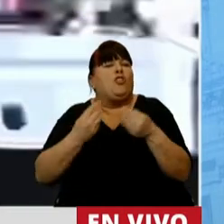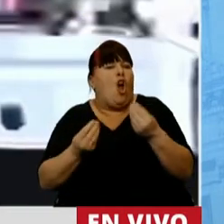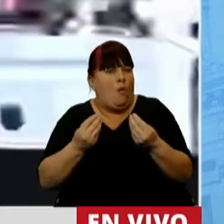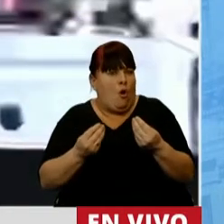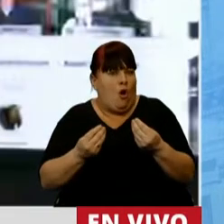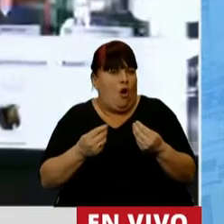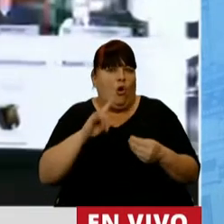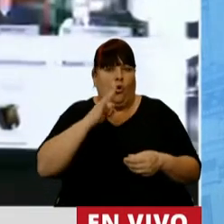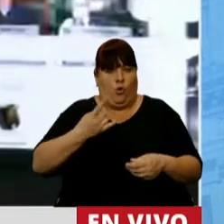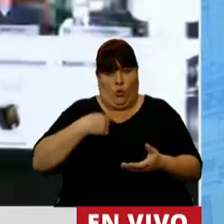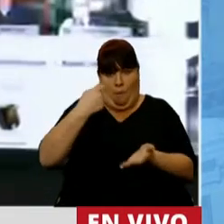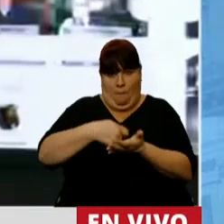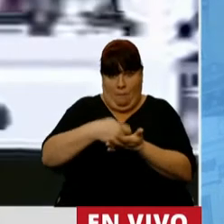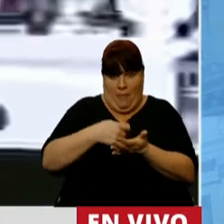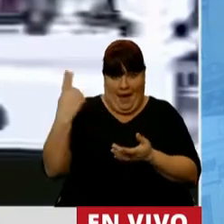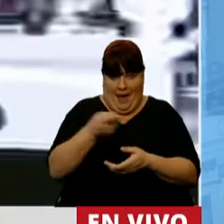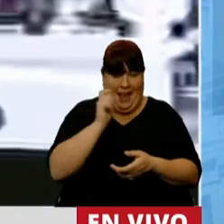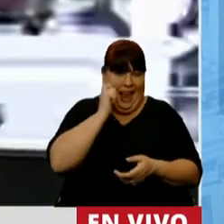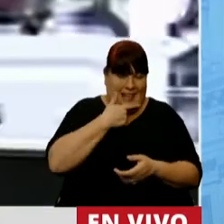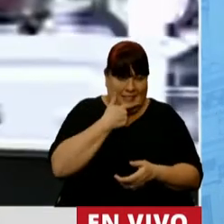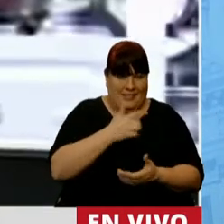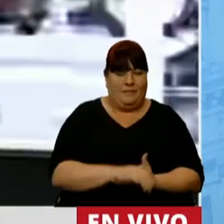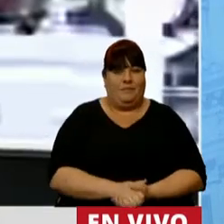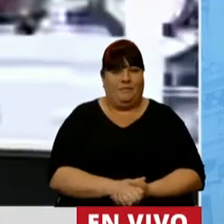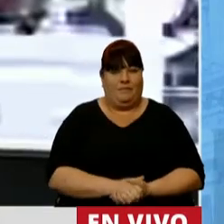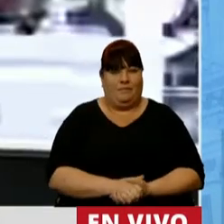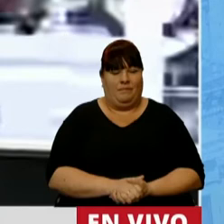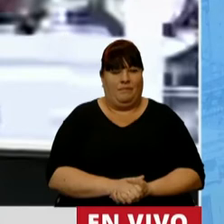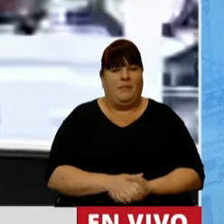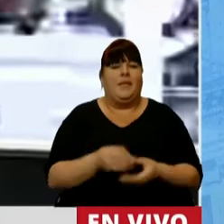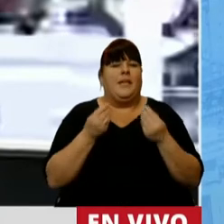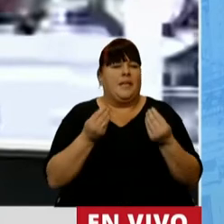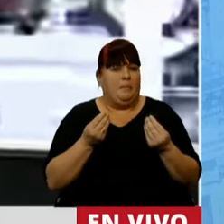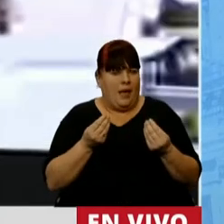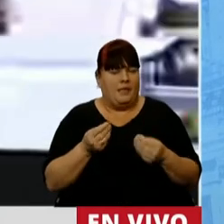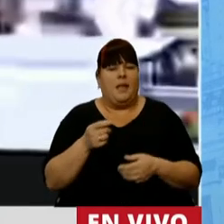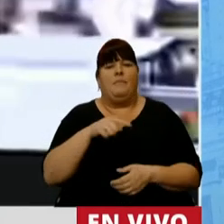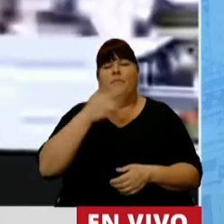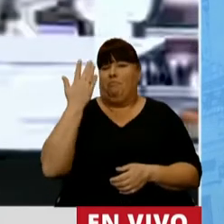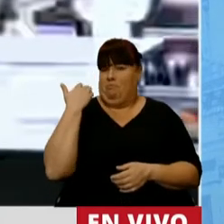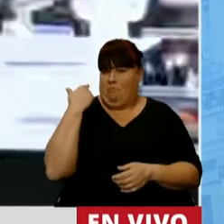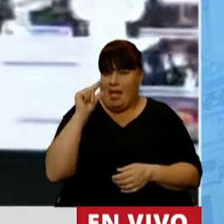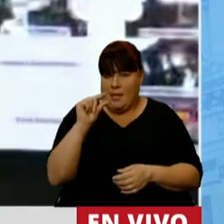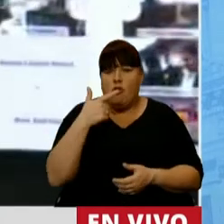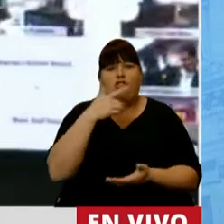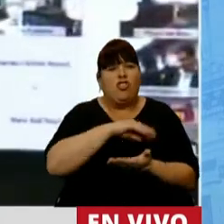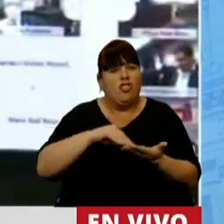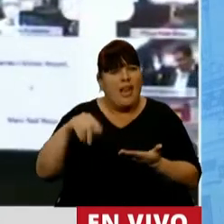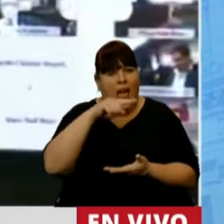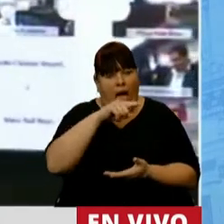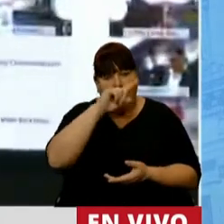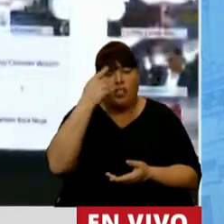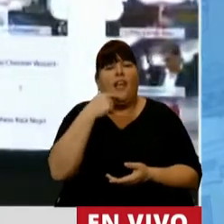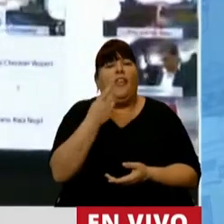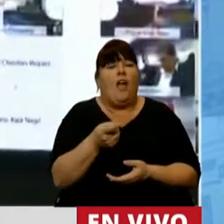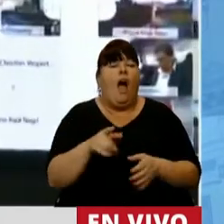que la pagáramos los usuarios de consumidores de gas. ¿Qué ocurre? Hace muy poquito en el Senado de la Nación el